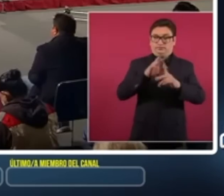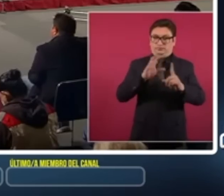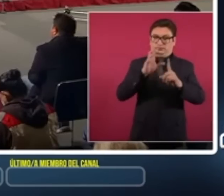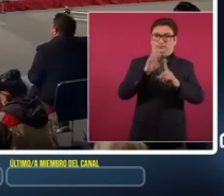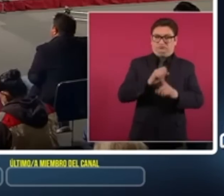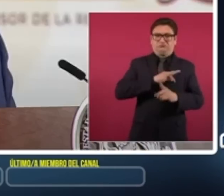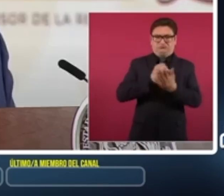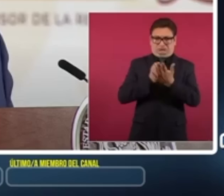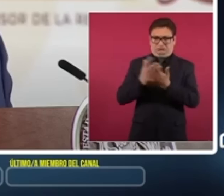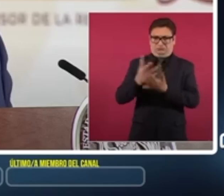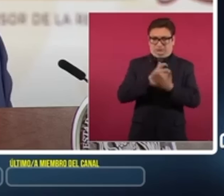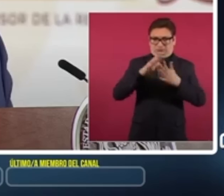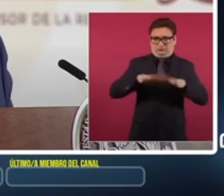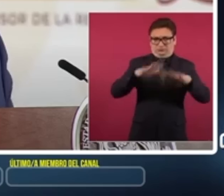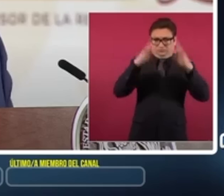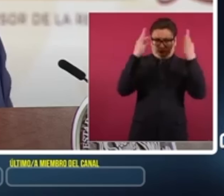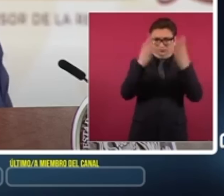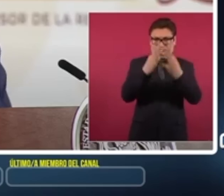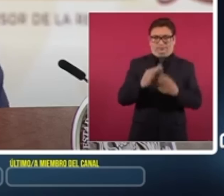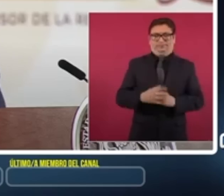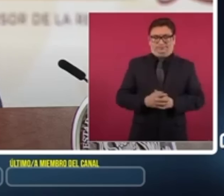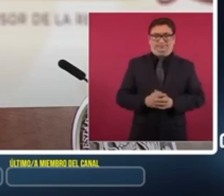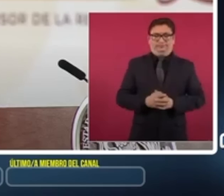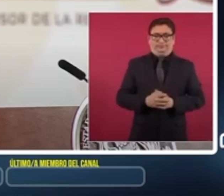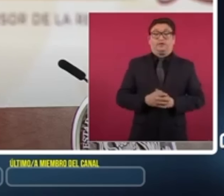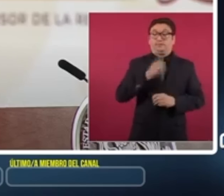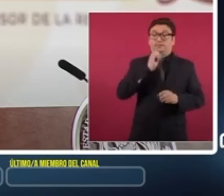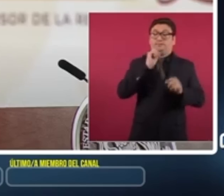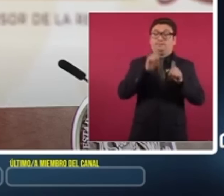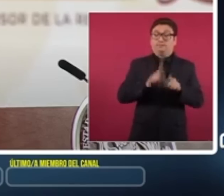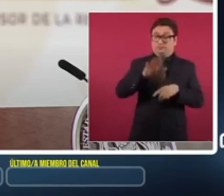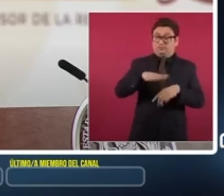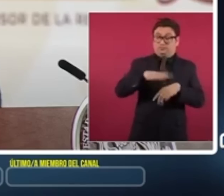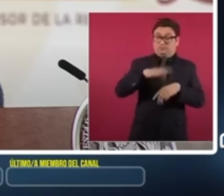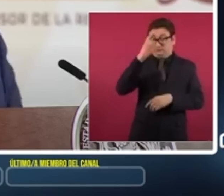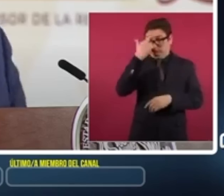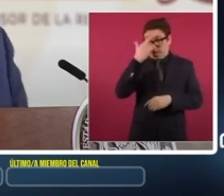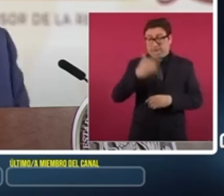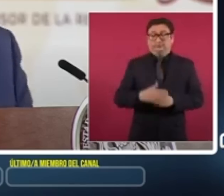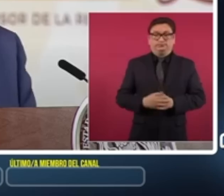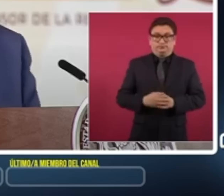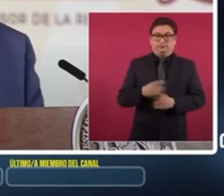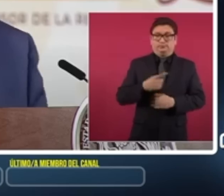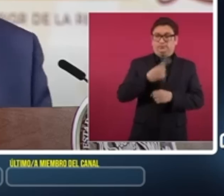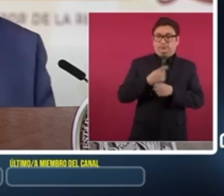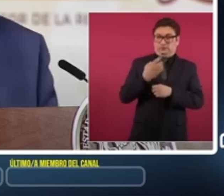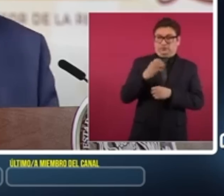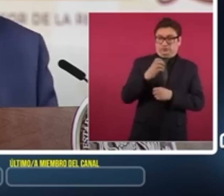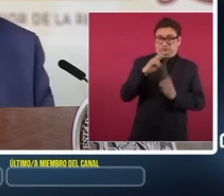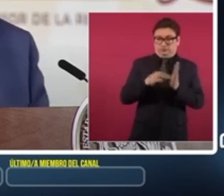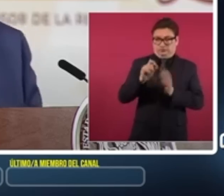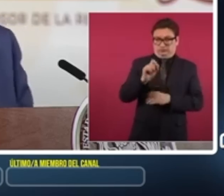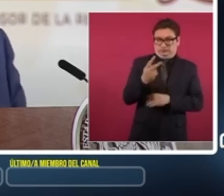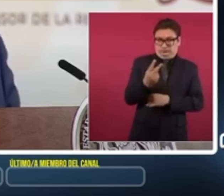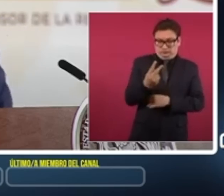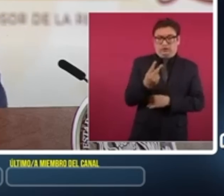recaudación en las aduanas del país. También recordar que el primero de enero del 2022,